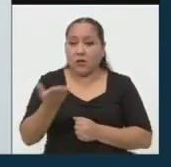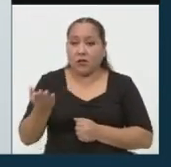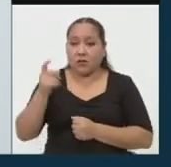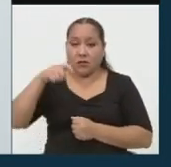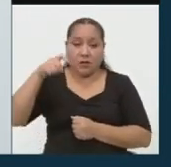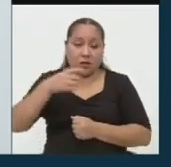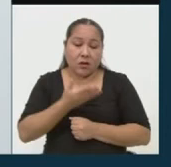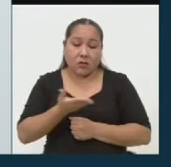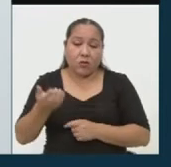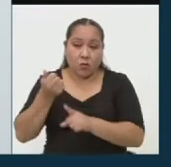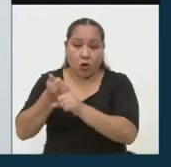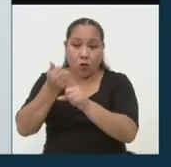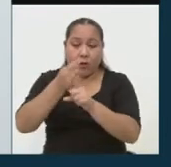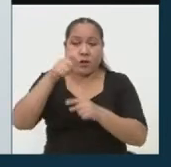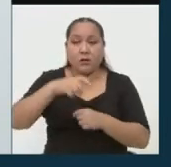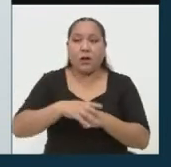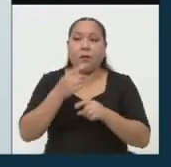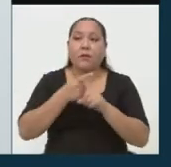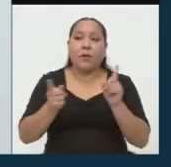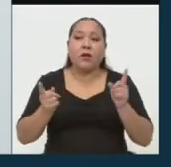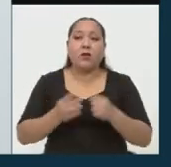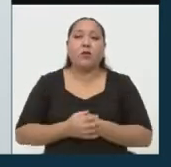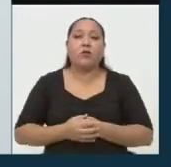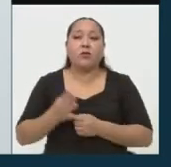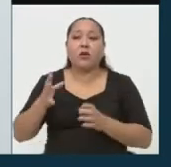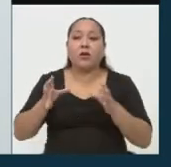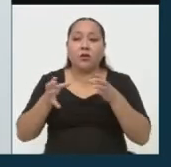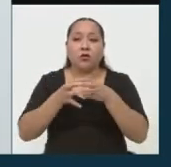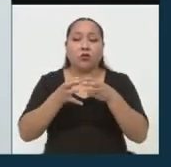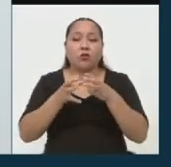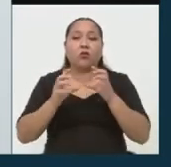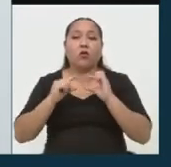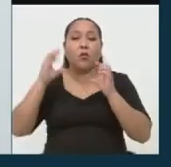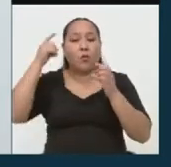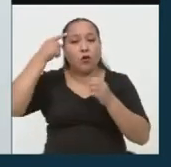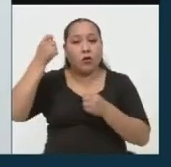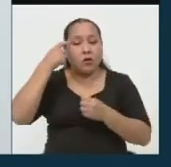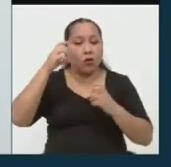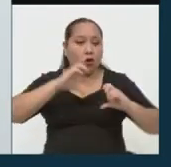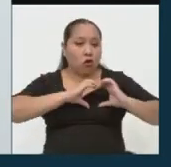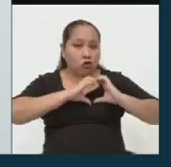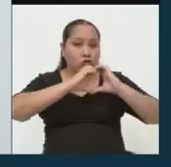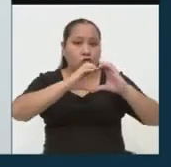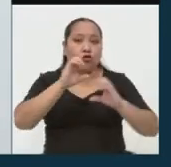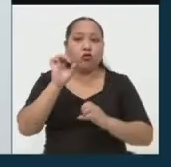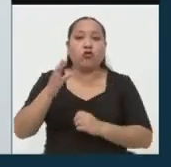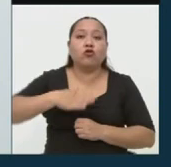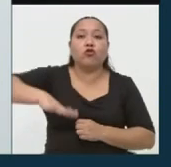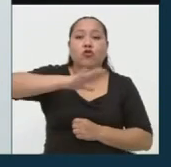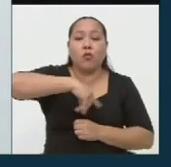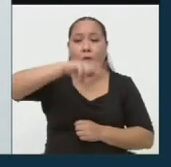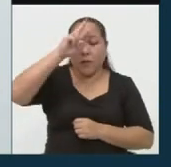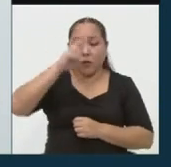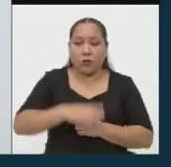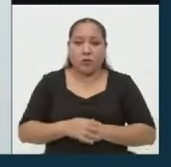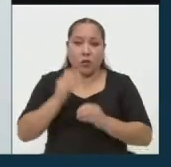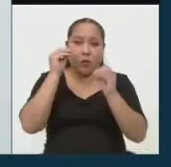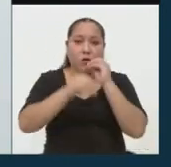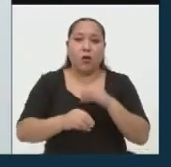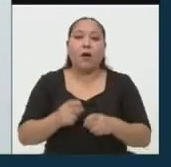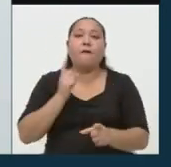tienen. Pero por parte de Somos Perú, nosotros estamos apostando por la